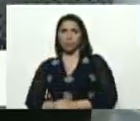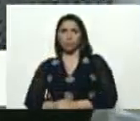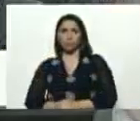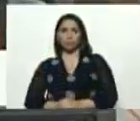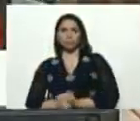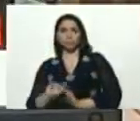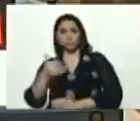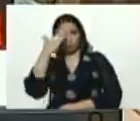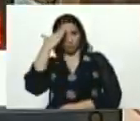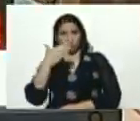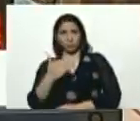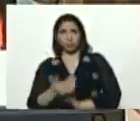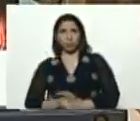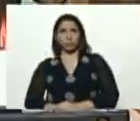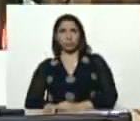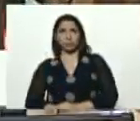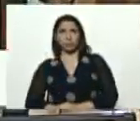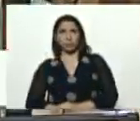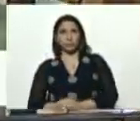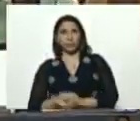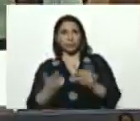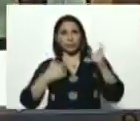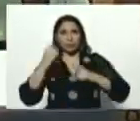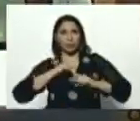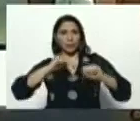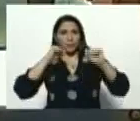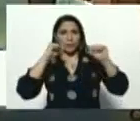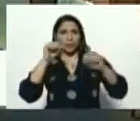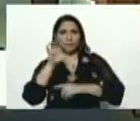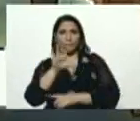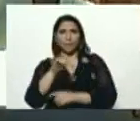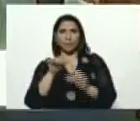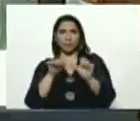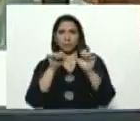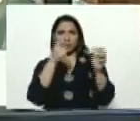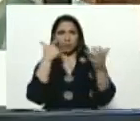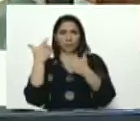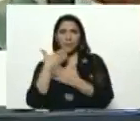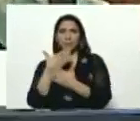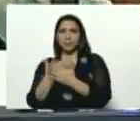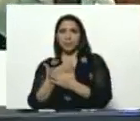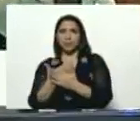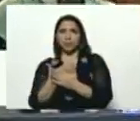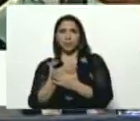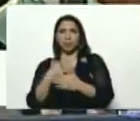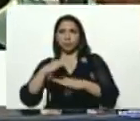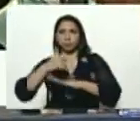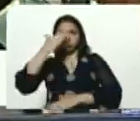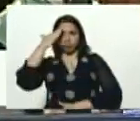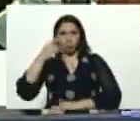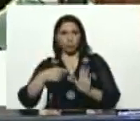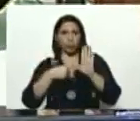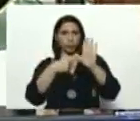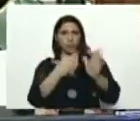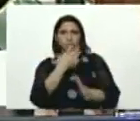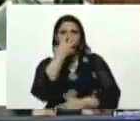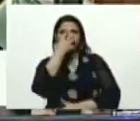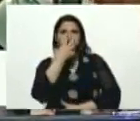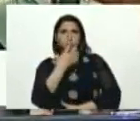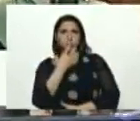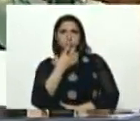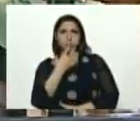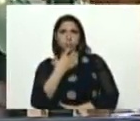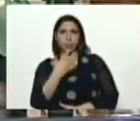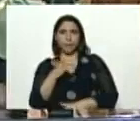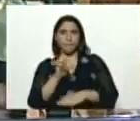Coronel, adelante. Chávez, mi comandante jefe. La patria sigue. Con su permiso, mi comandante jefe. Vamos a mostrar el respirador automático